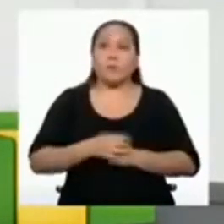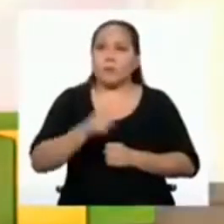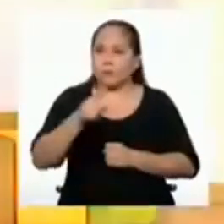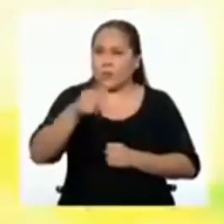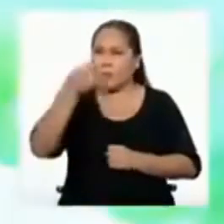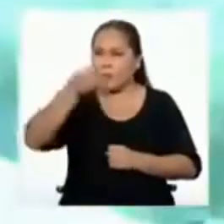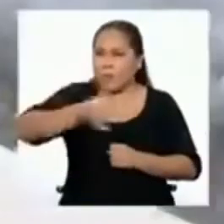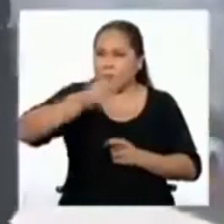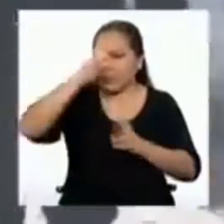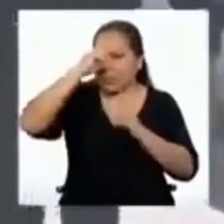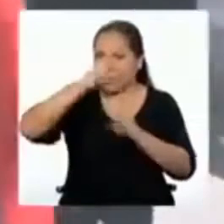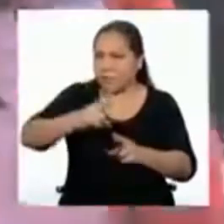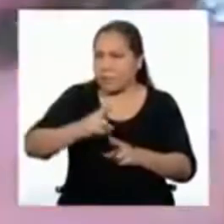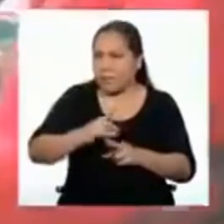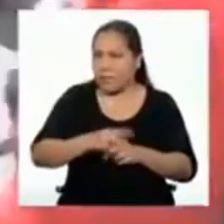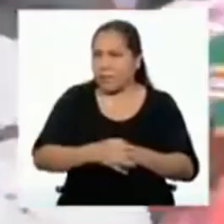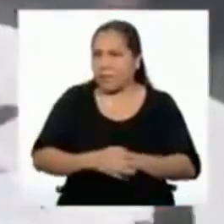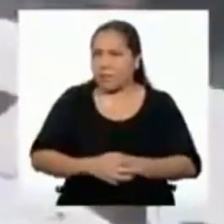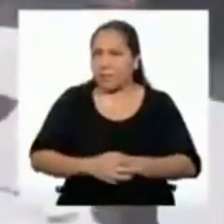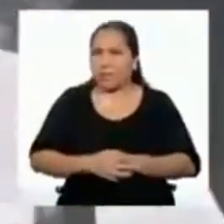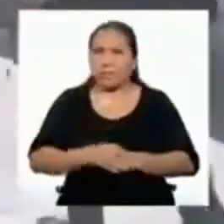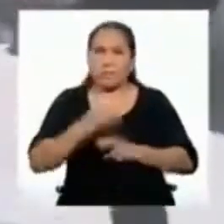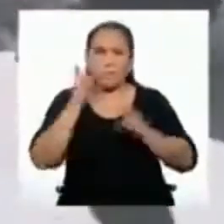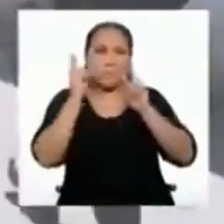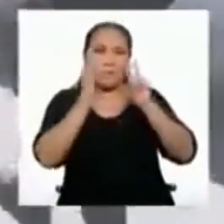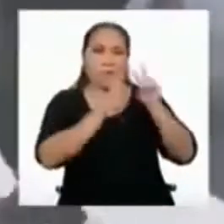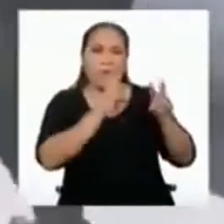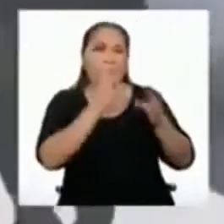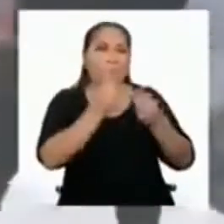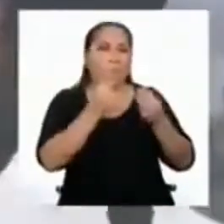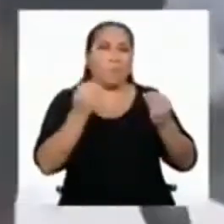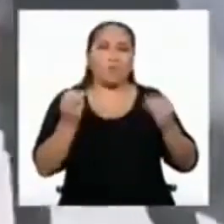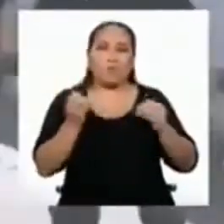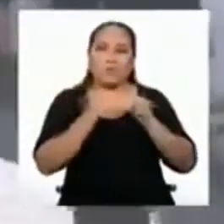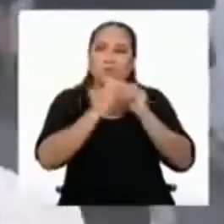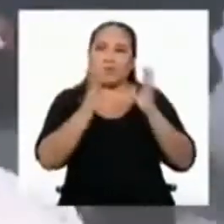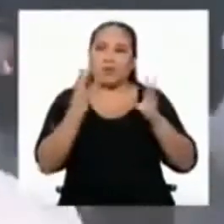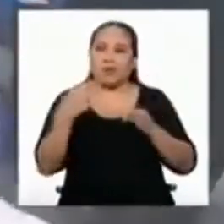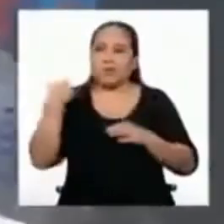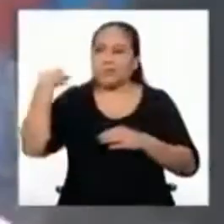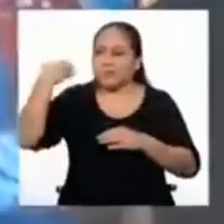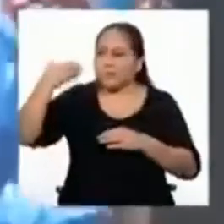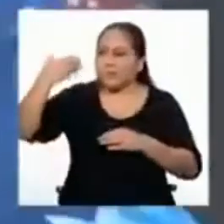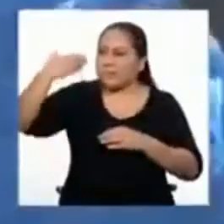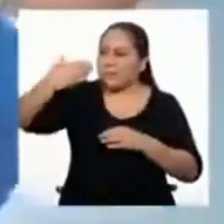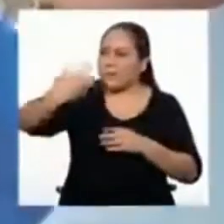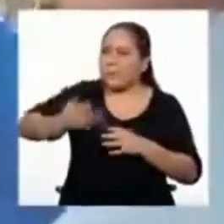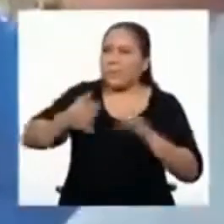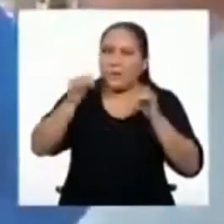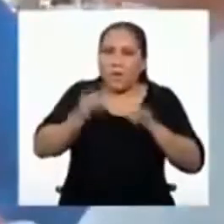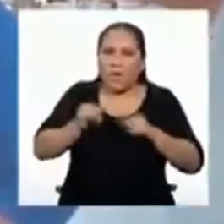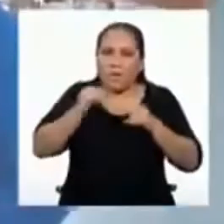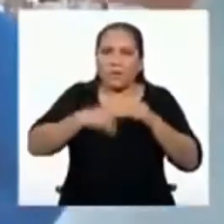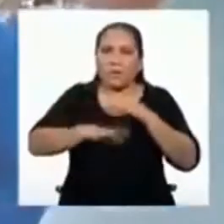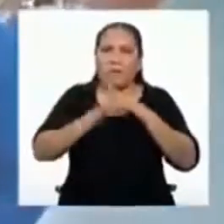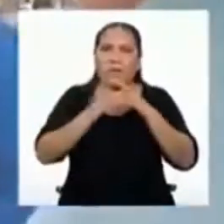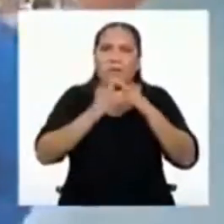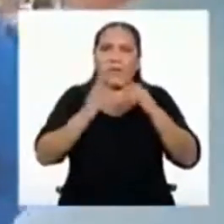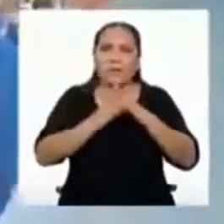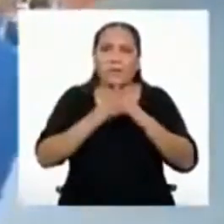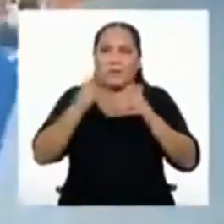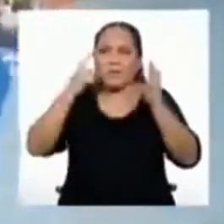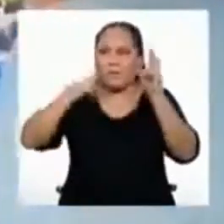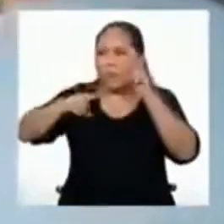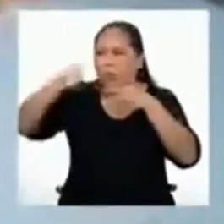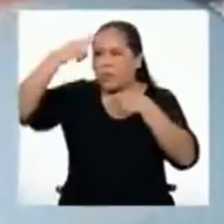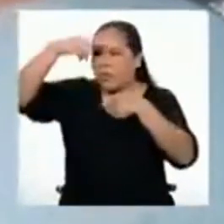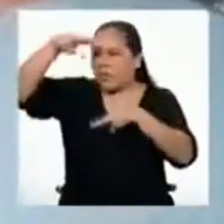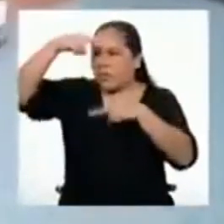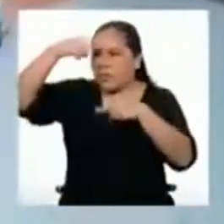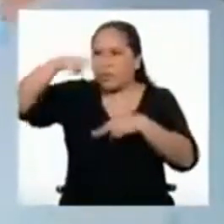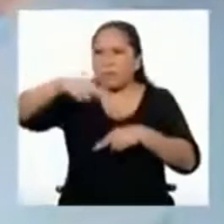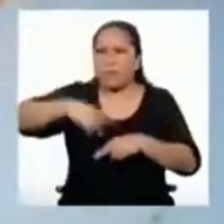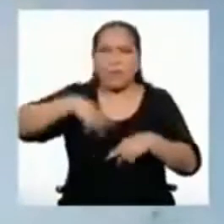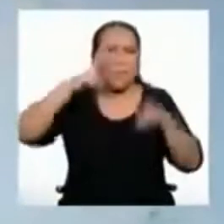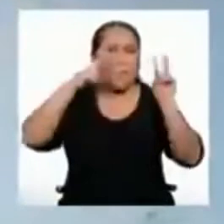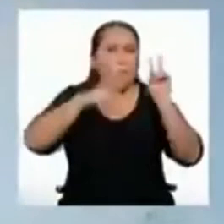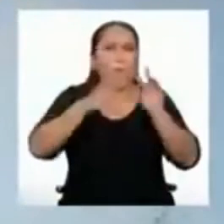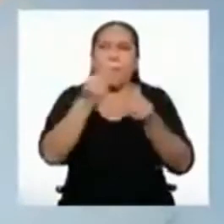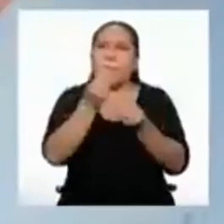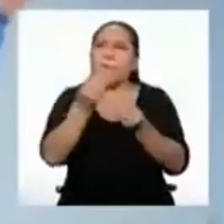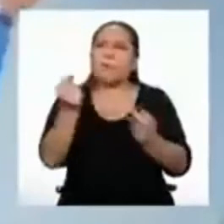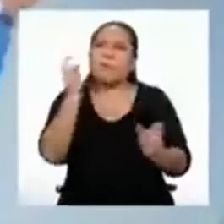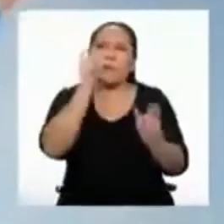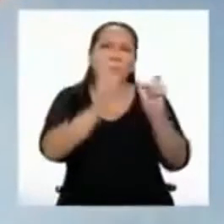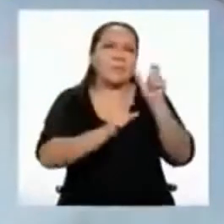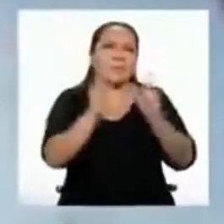cumpliendo? Llevamos ya muchos días desde que empezó la cuarentena y hemos visto varias noticias en las cuales vemos a muchas